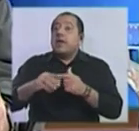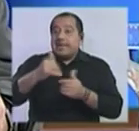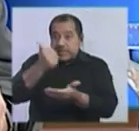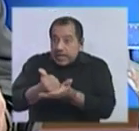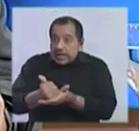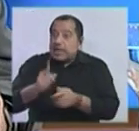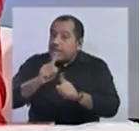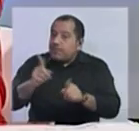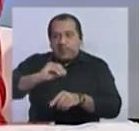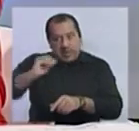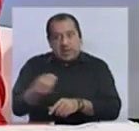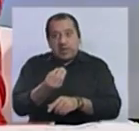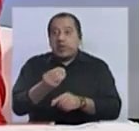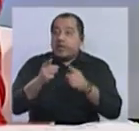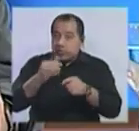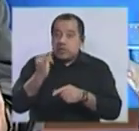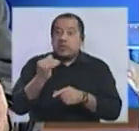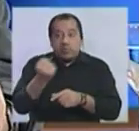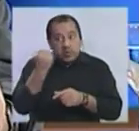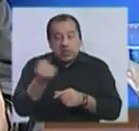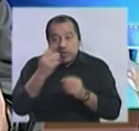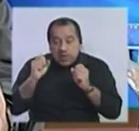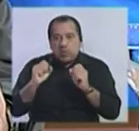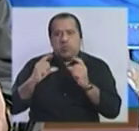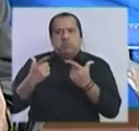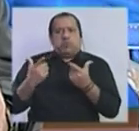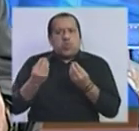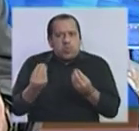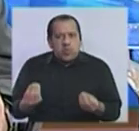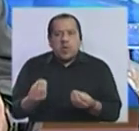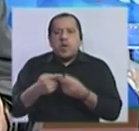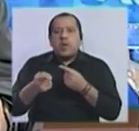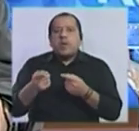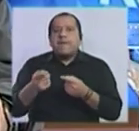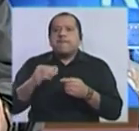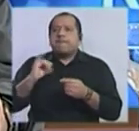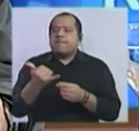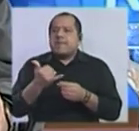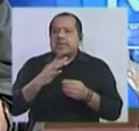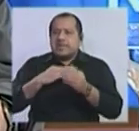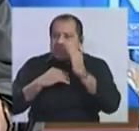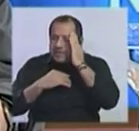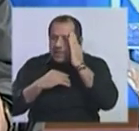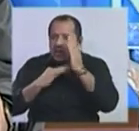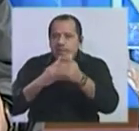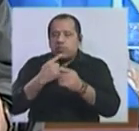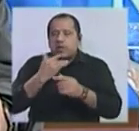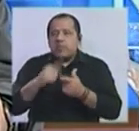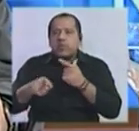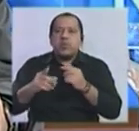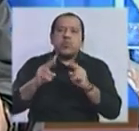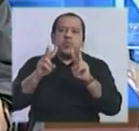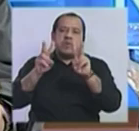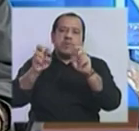Y ese sí es un cimbronazo importante. Porque a veces lo que sucede es que ya se prevé de alguna forma una debacle